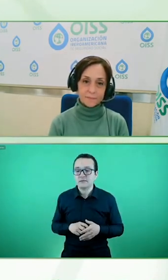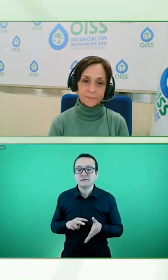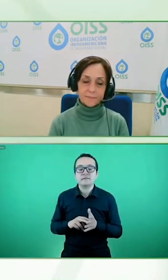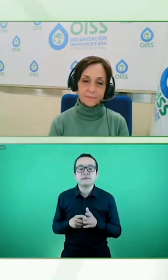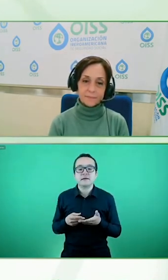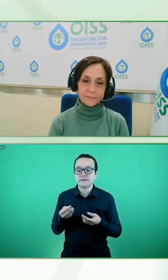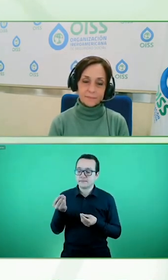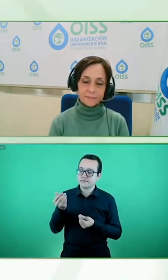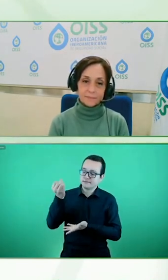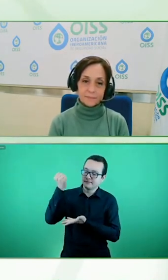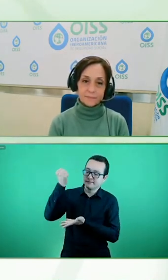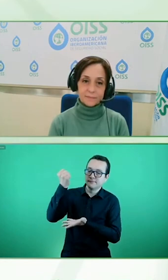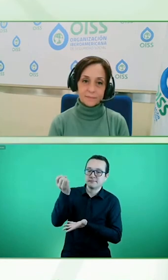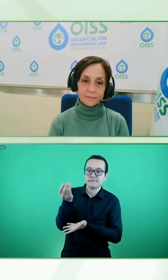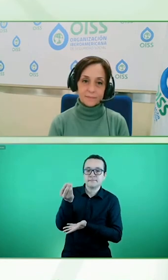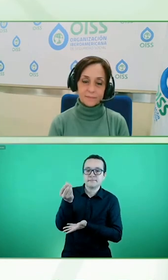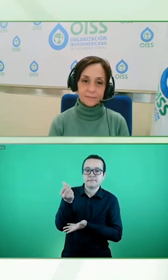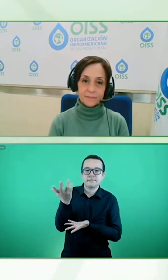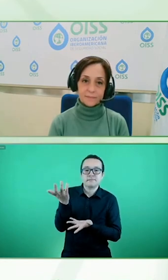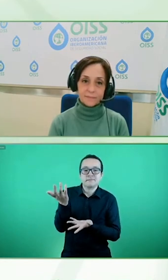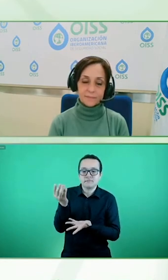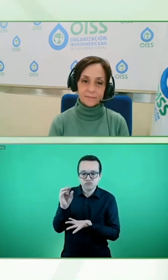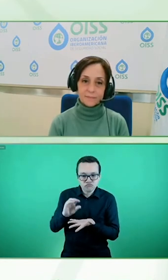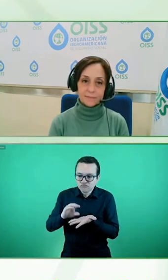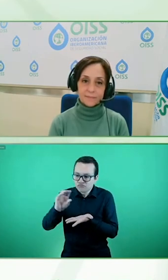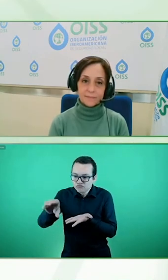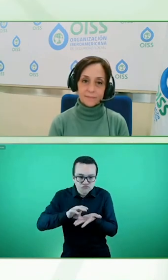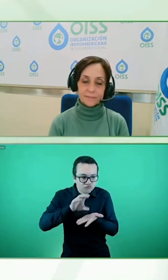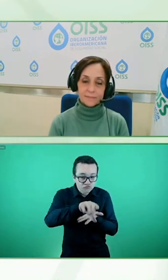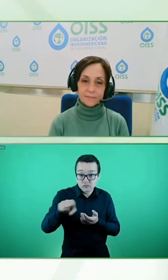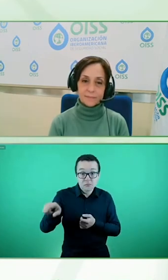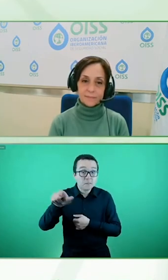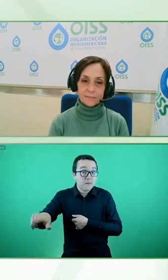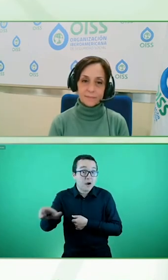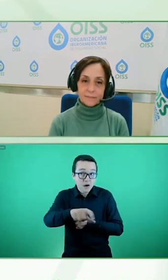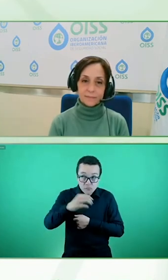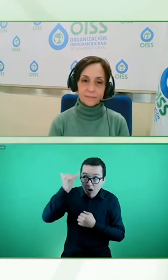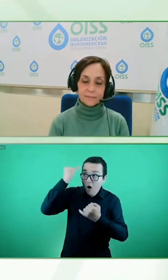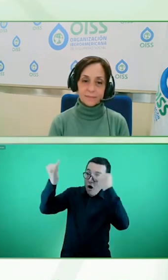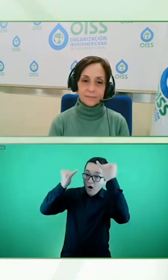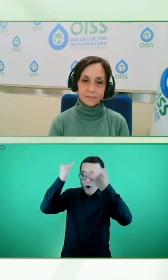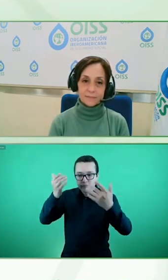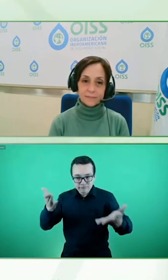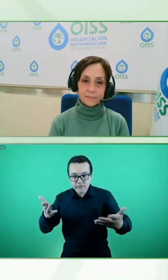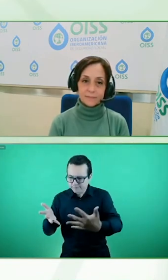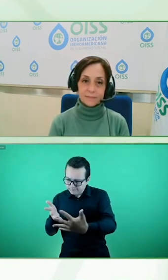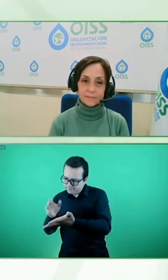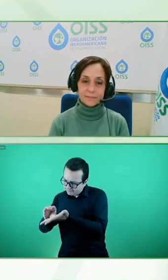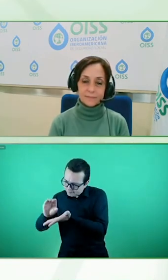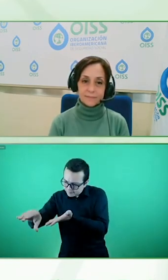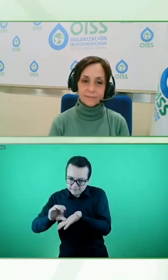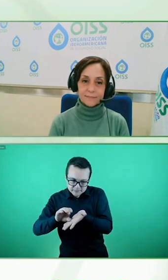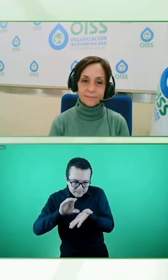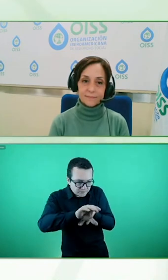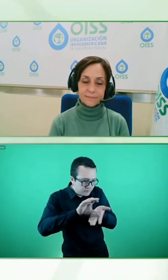la inversión en innovación para alcanzar a las personas con discapacidad, ¿no? Yo creo que ahí hay un espectro en inversión de impacto que se dice,